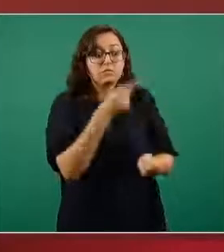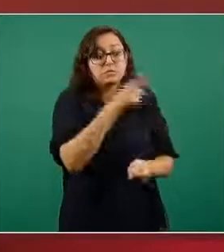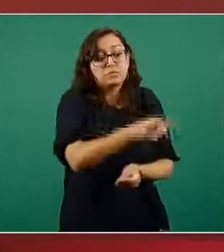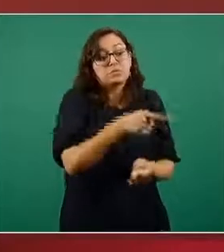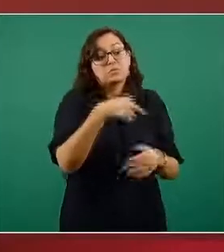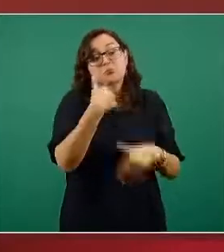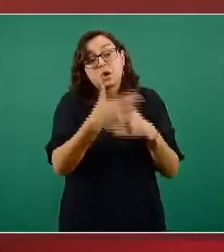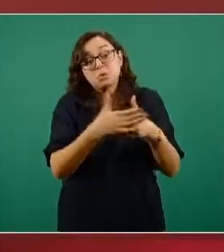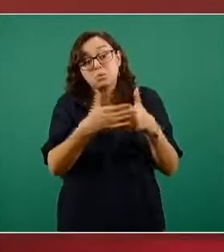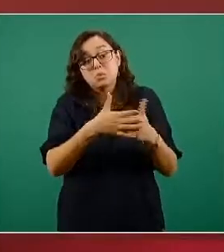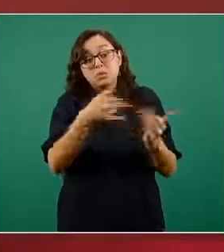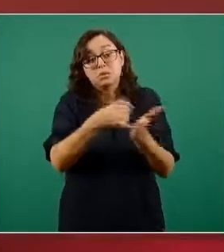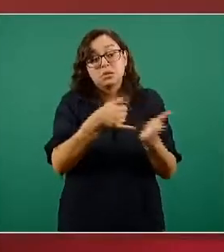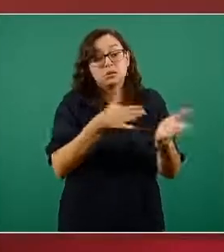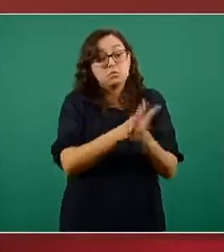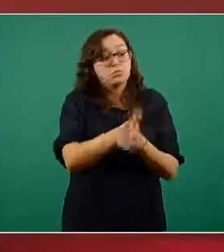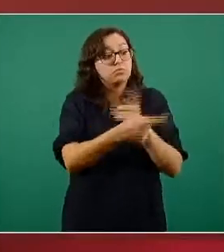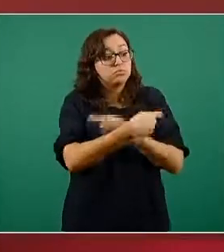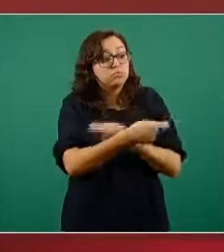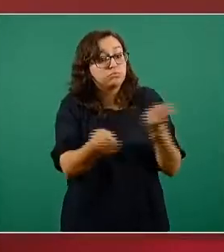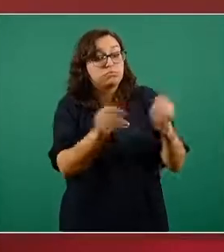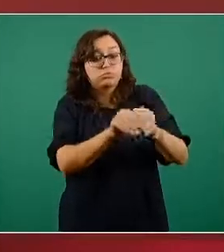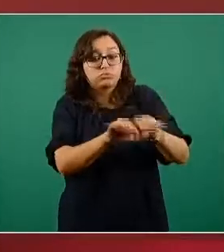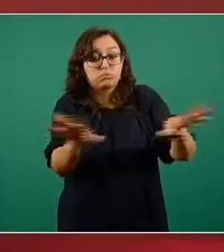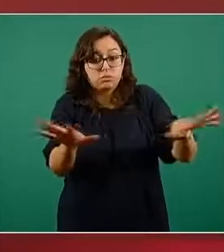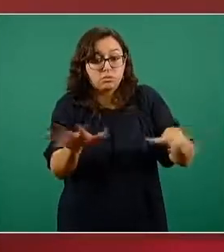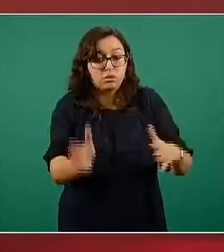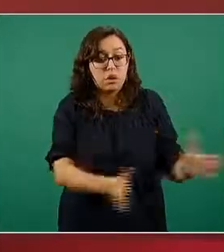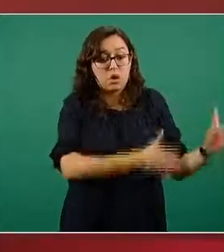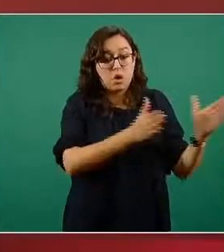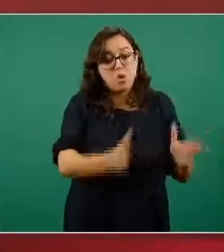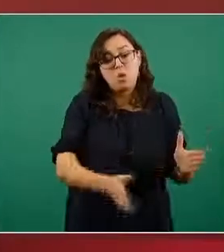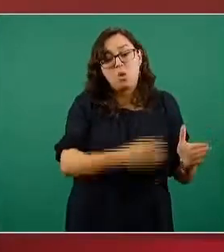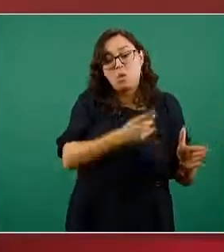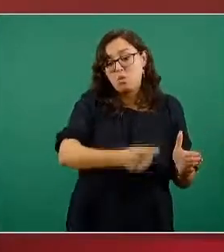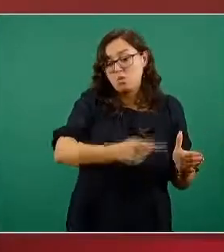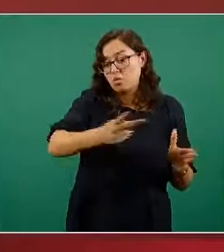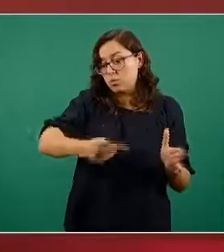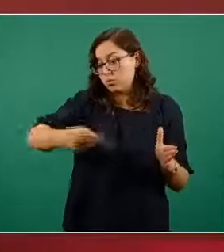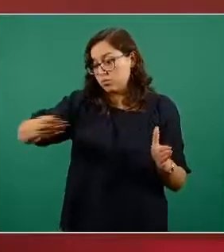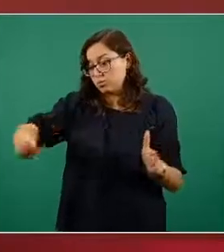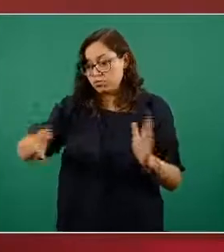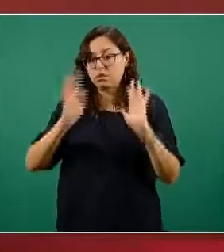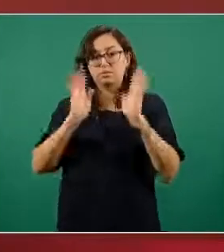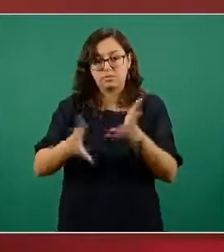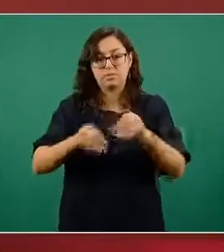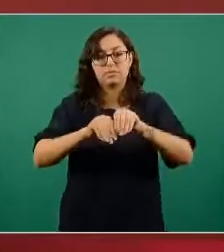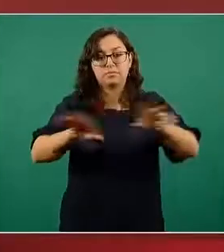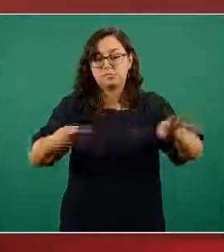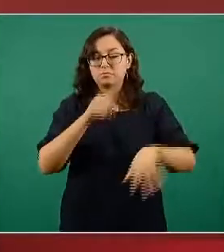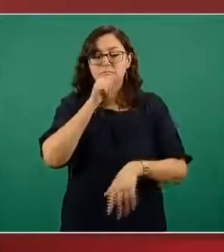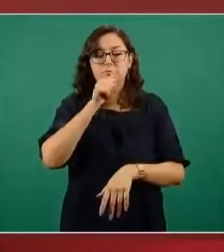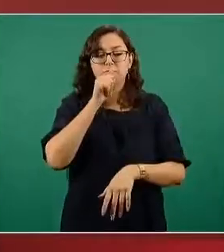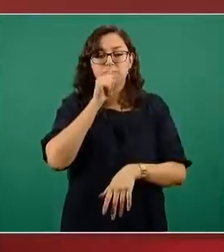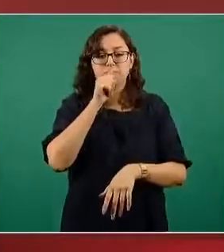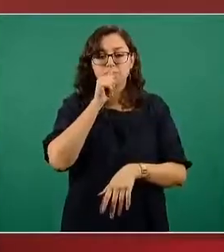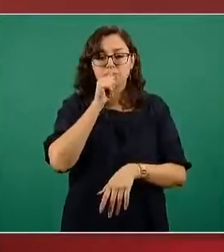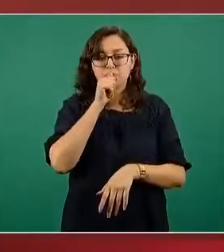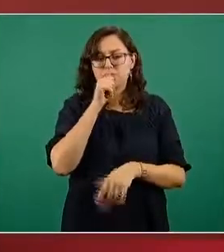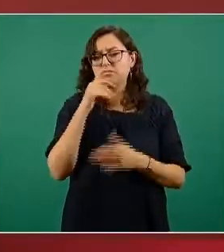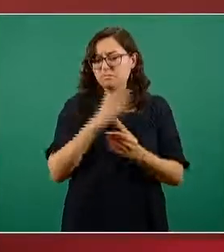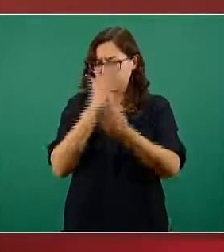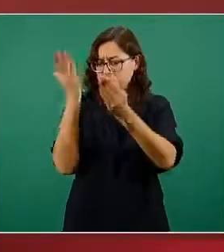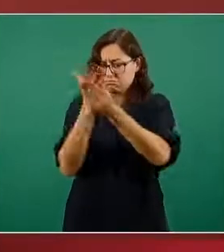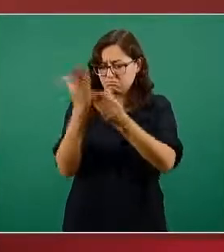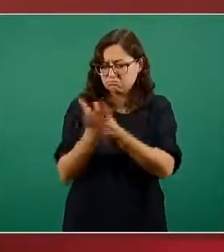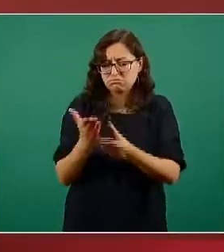que corresponde a las publicaciones científicas que tienen revisión por pares entonces la evidencia es muy sólida